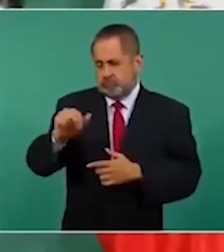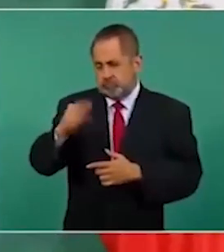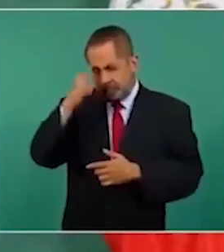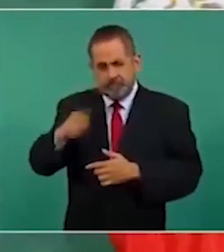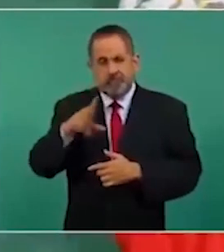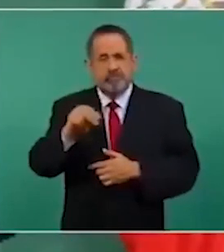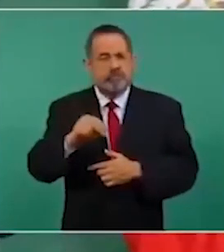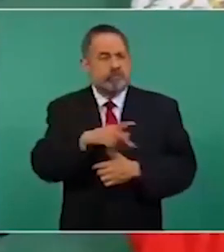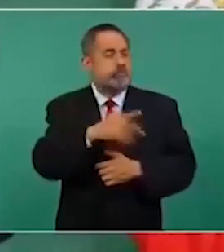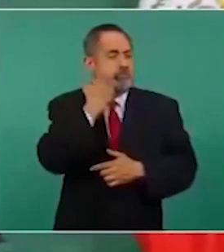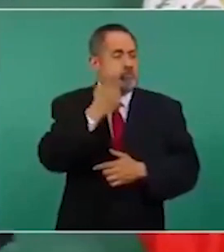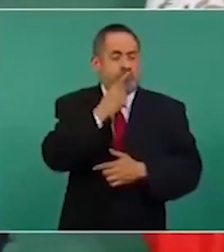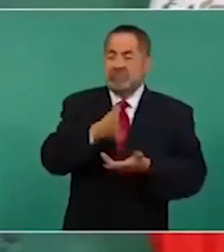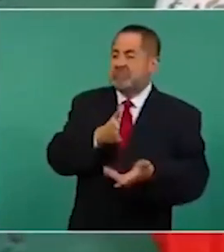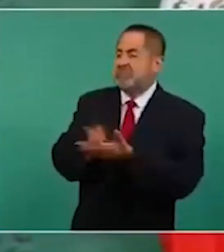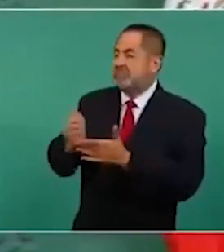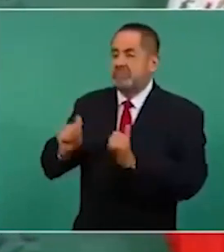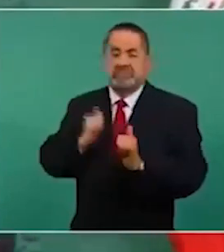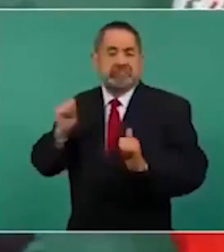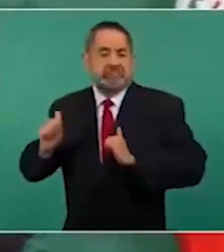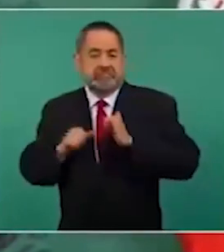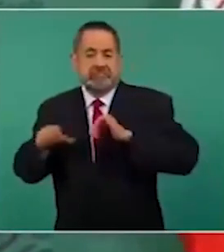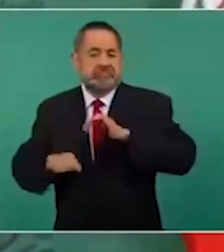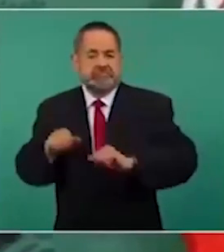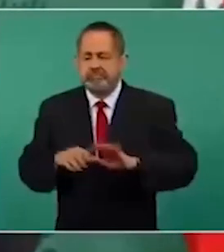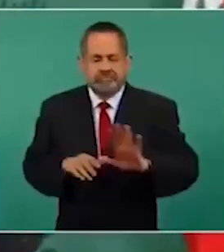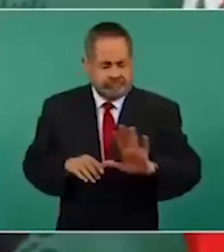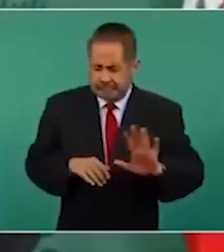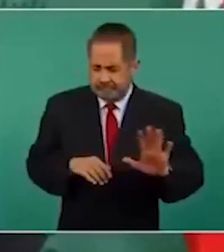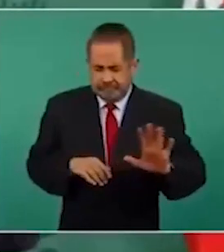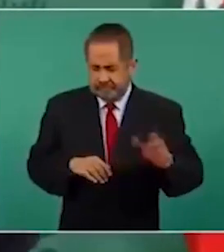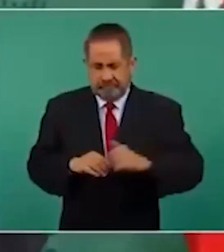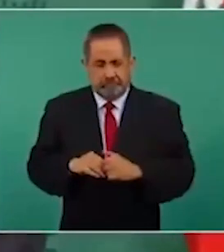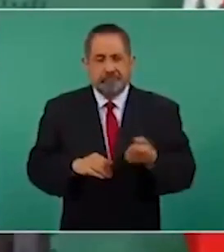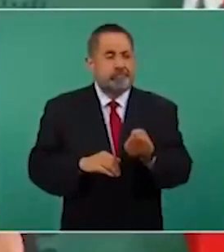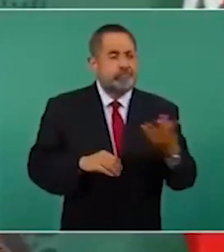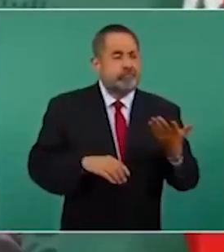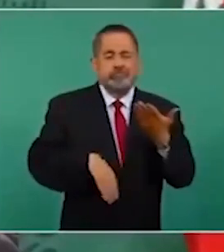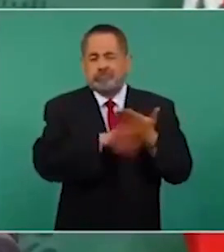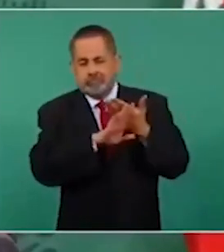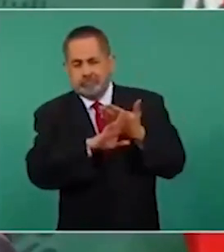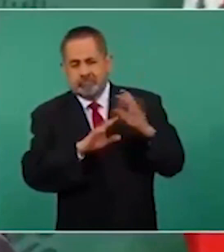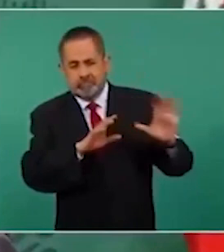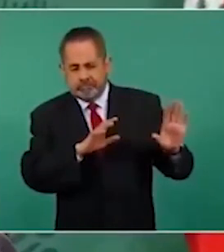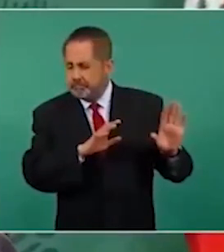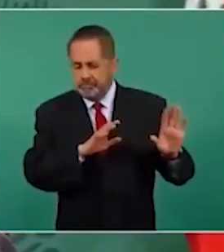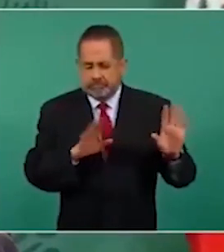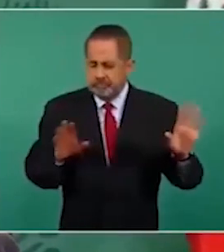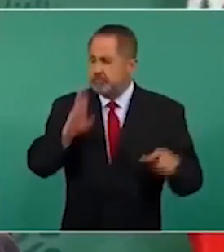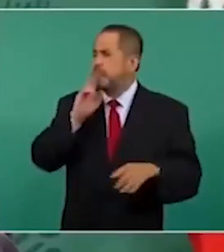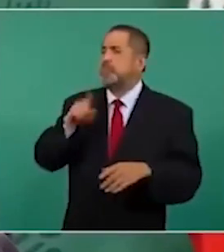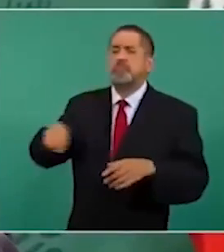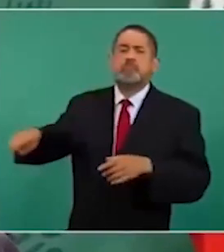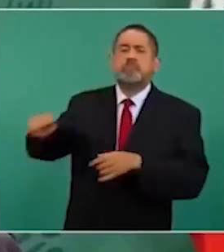metieran la mano quienes estaban en contra del movimiento de